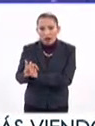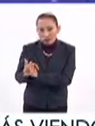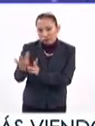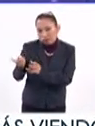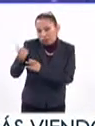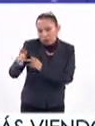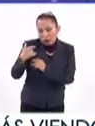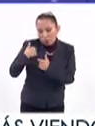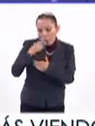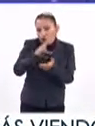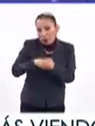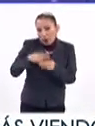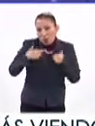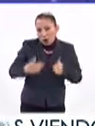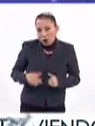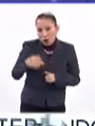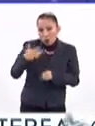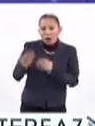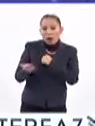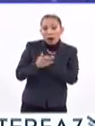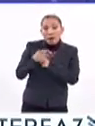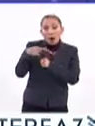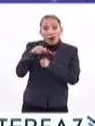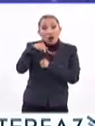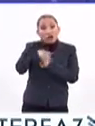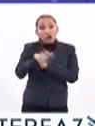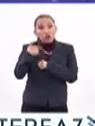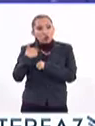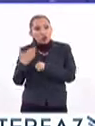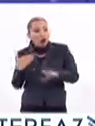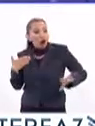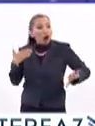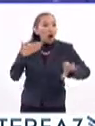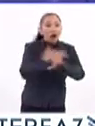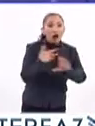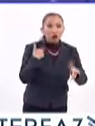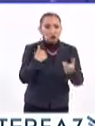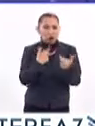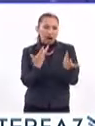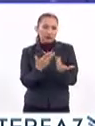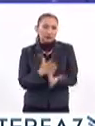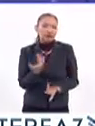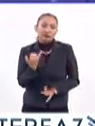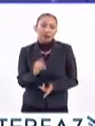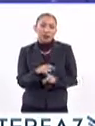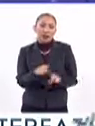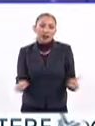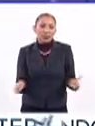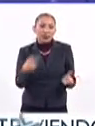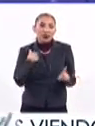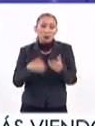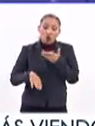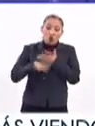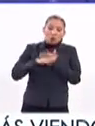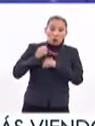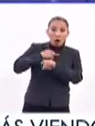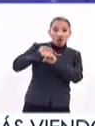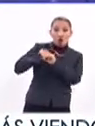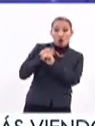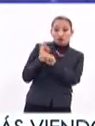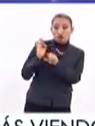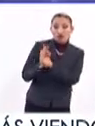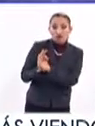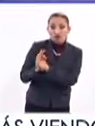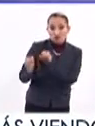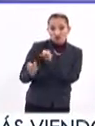es esta parte que te hace defenderte. Pero de ahí a que tú vayas a jalarle la cola a león, pues hay una enorme diferencia, ¿no? Esa la diferencia entre